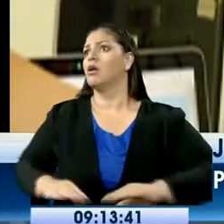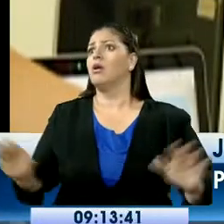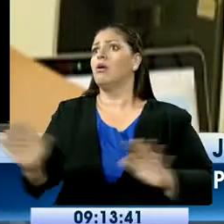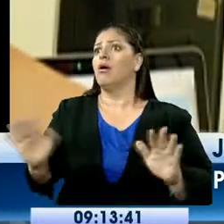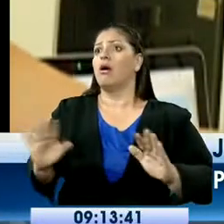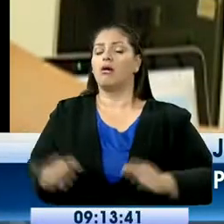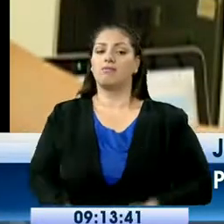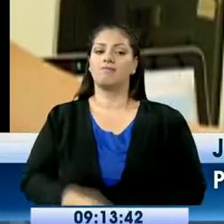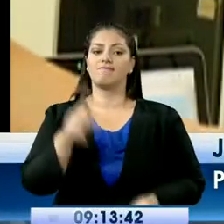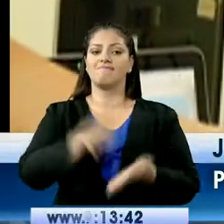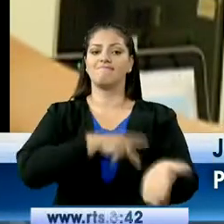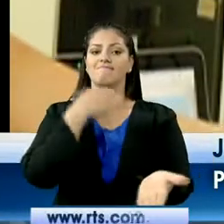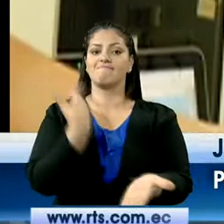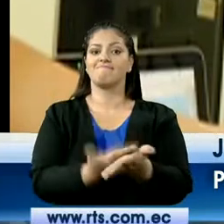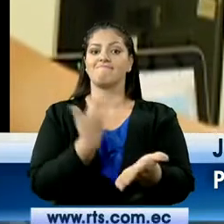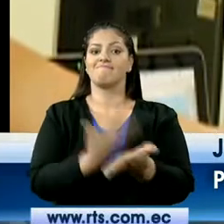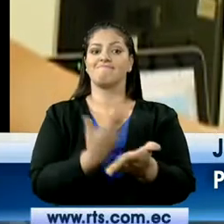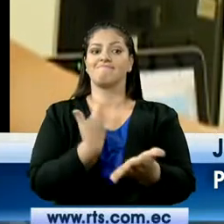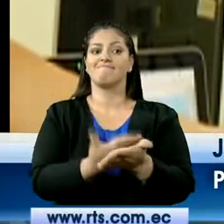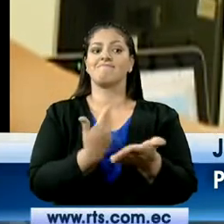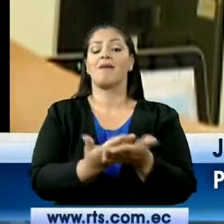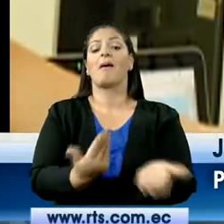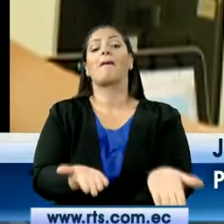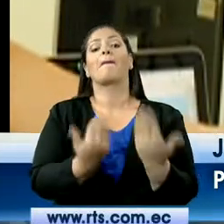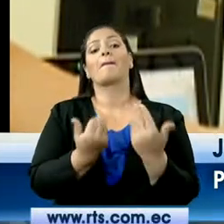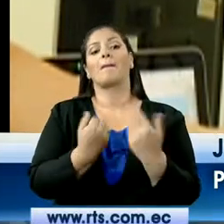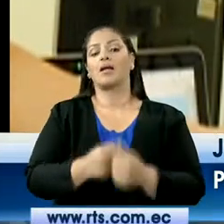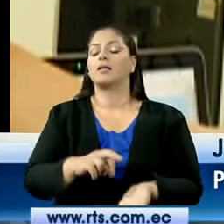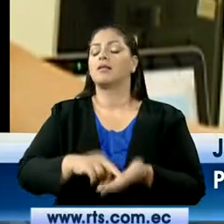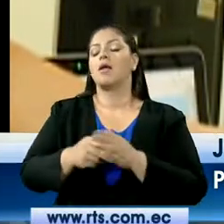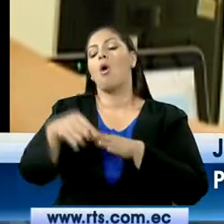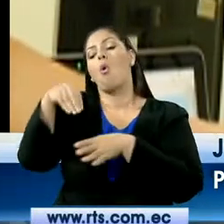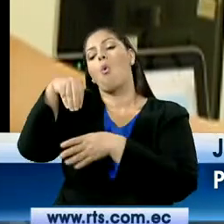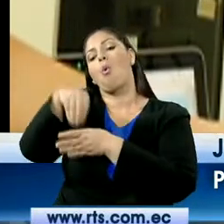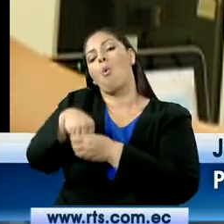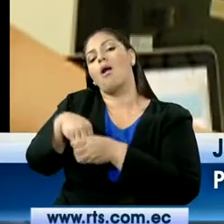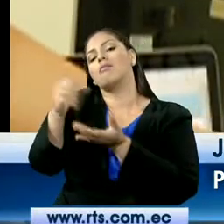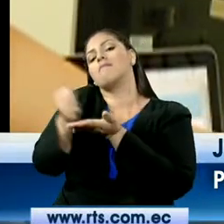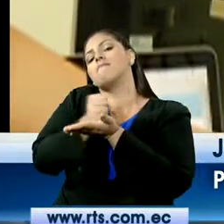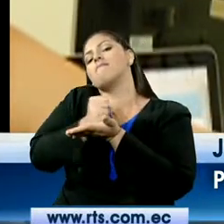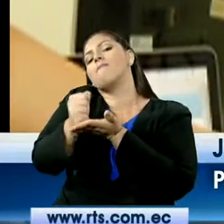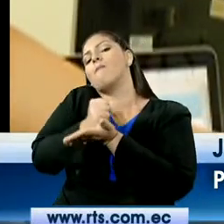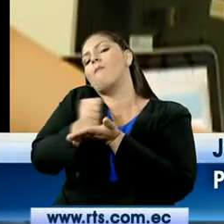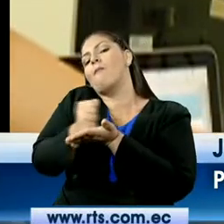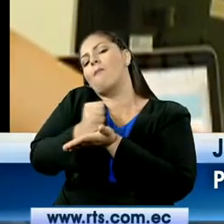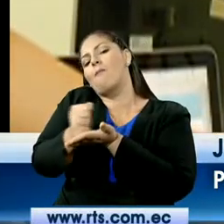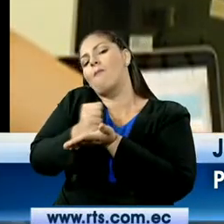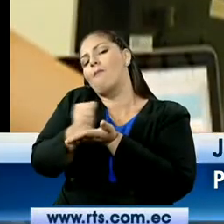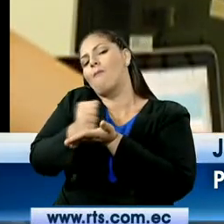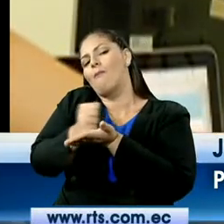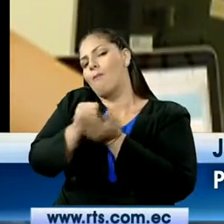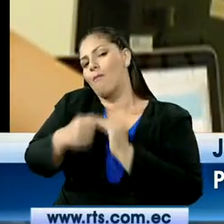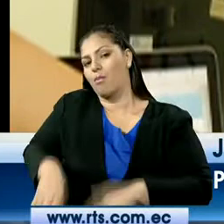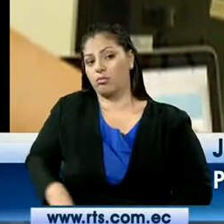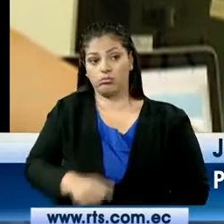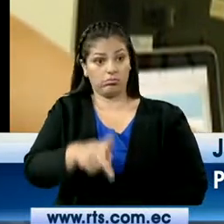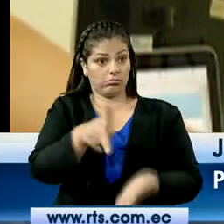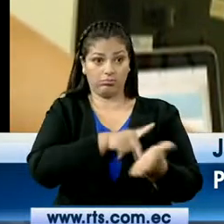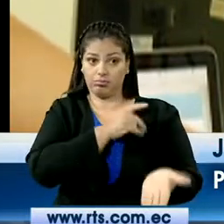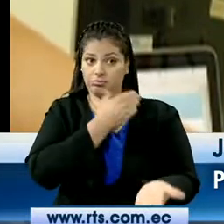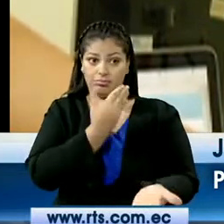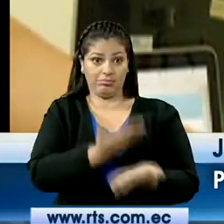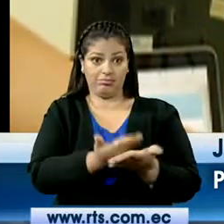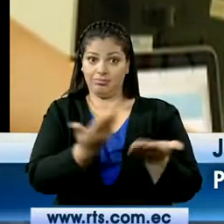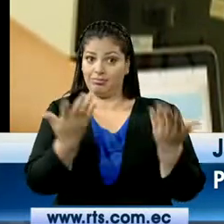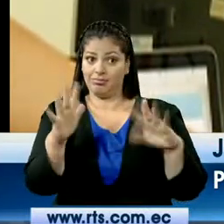es grabarles, le solicitan pagos para poder eliminar esos videos. El problema es que la víctima tiene mucha vergüenza, eso